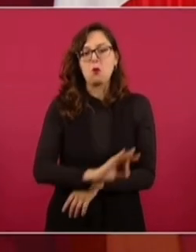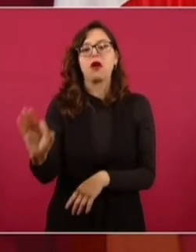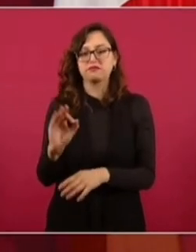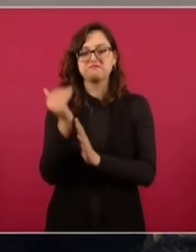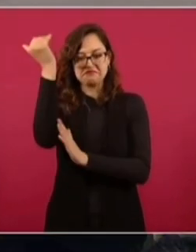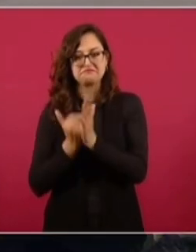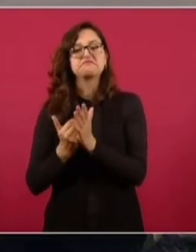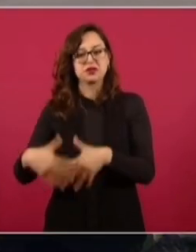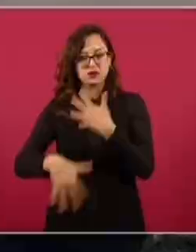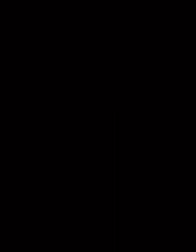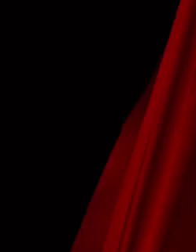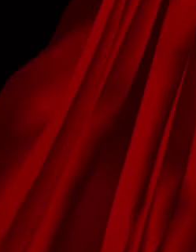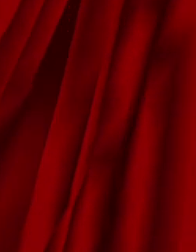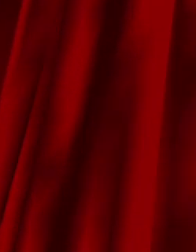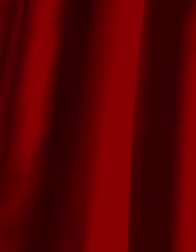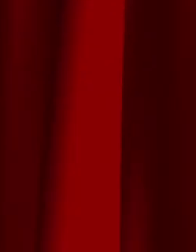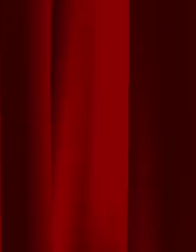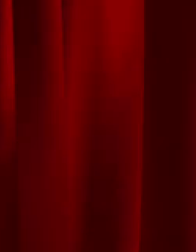Entonces, ahí vamos.